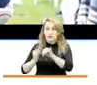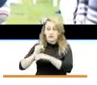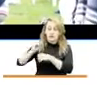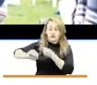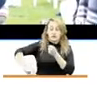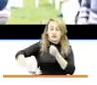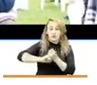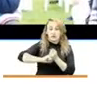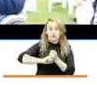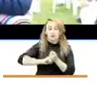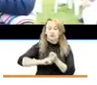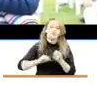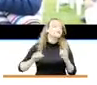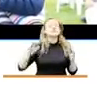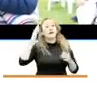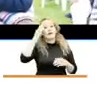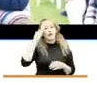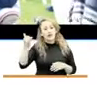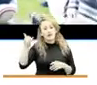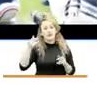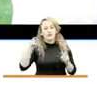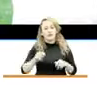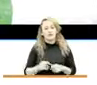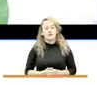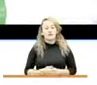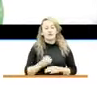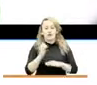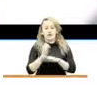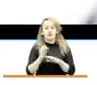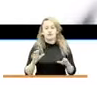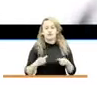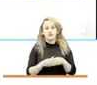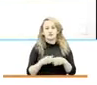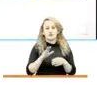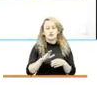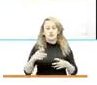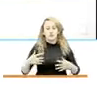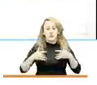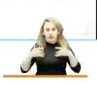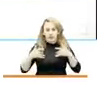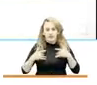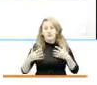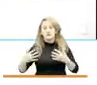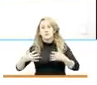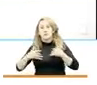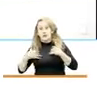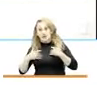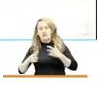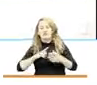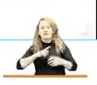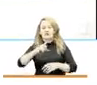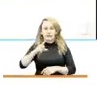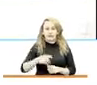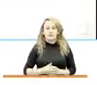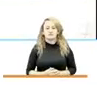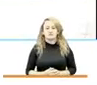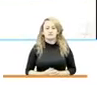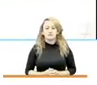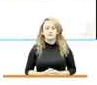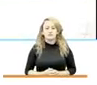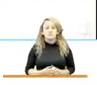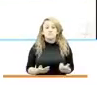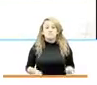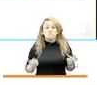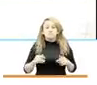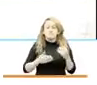sectores de la Academia, organizaciones de víctimas, víctimas, líderes de esas víctimas, en un proceso